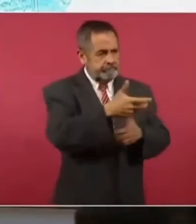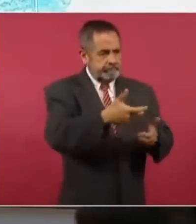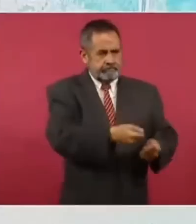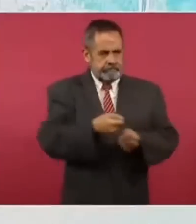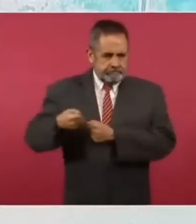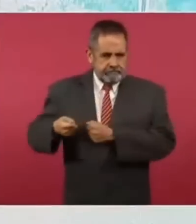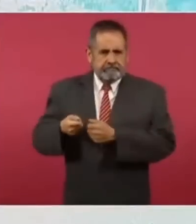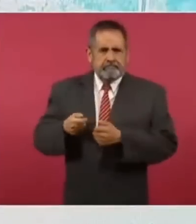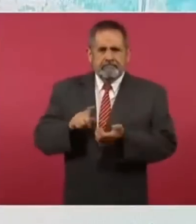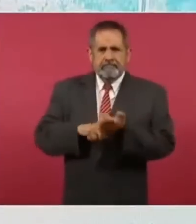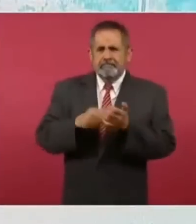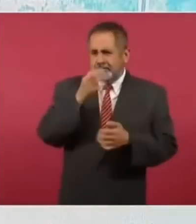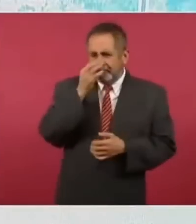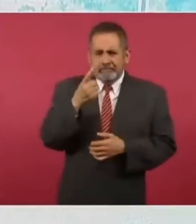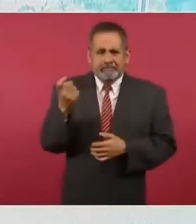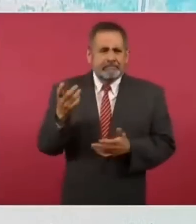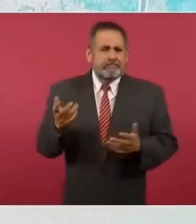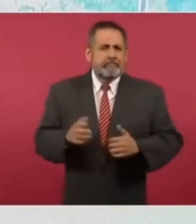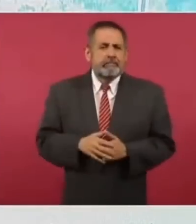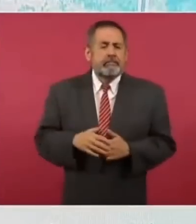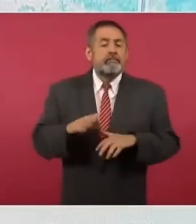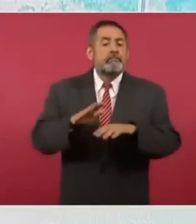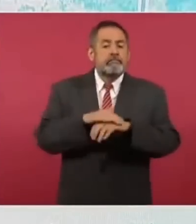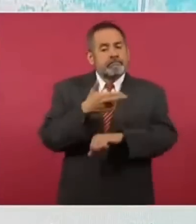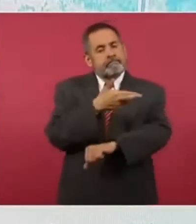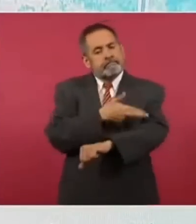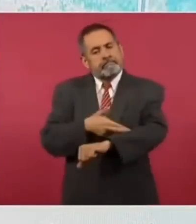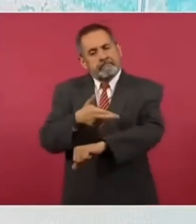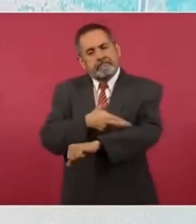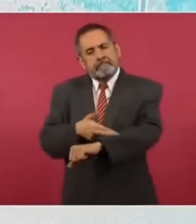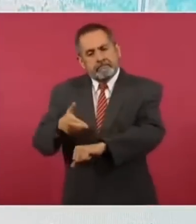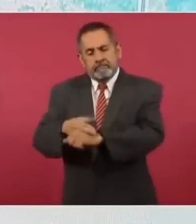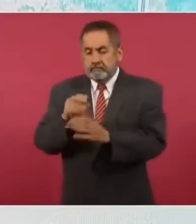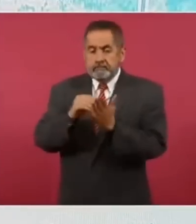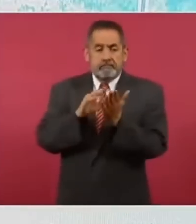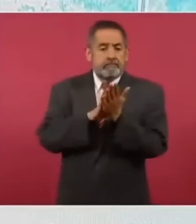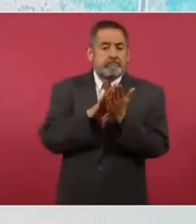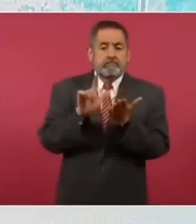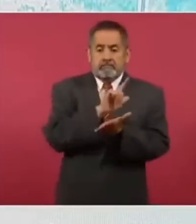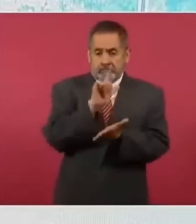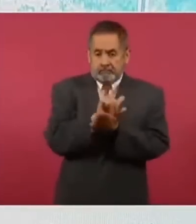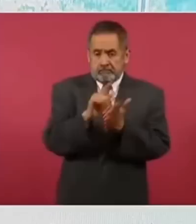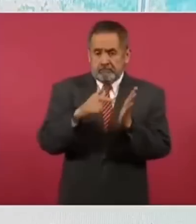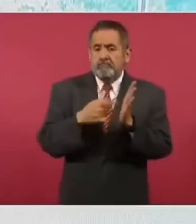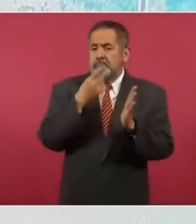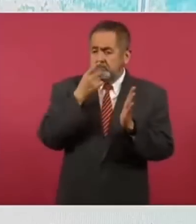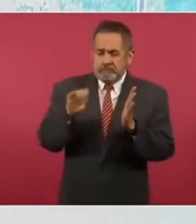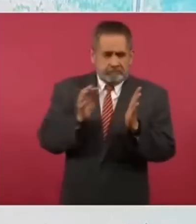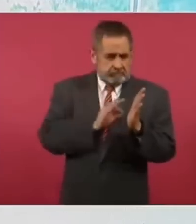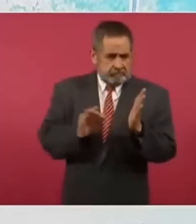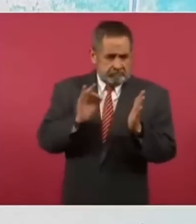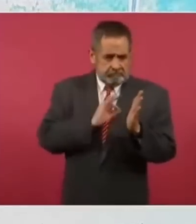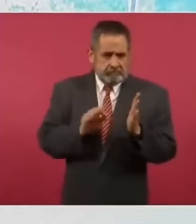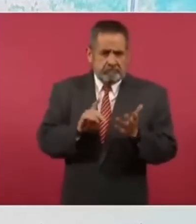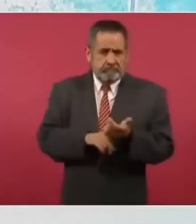sí porque es un procedimiento establecido por la ley este